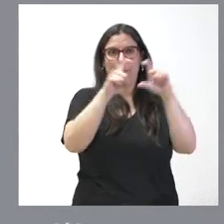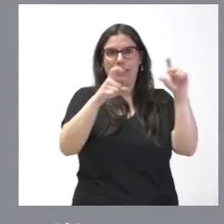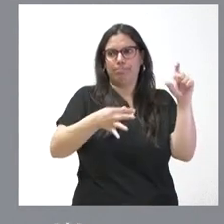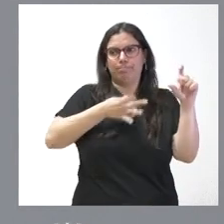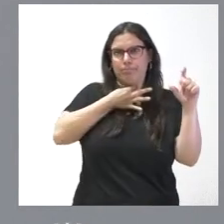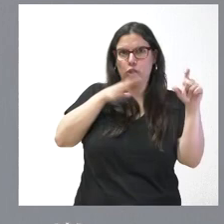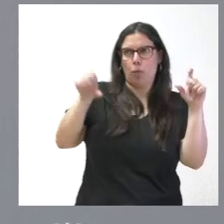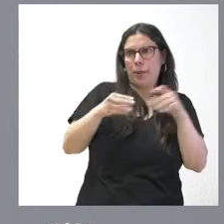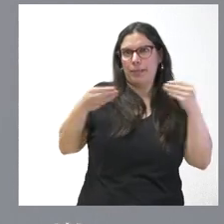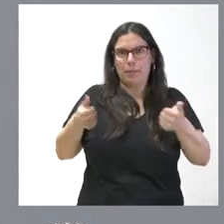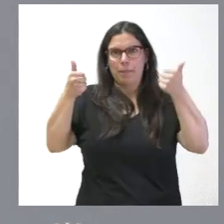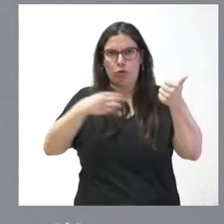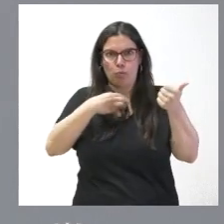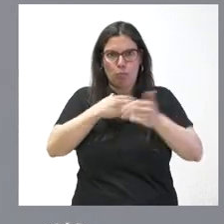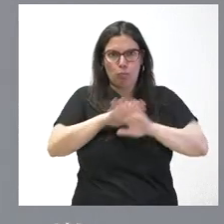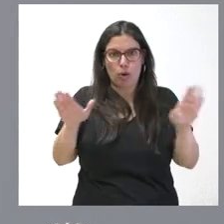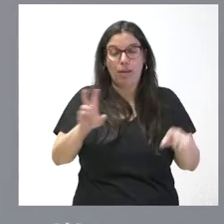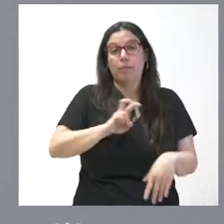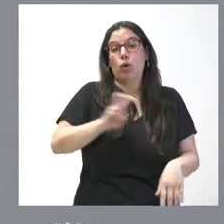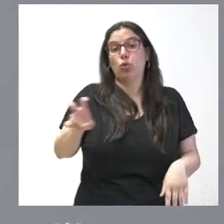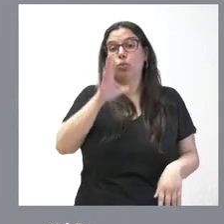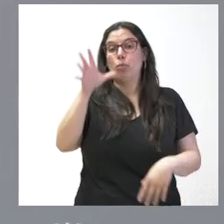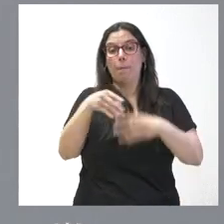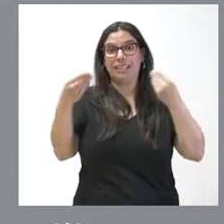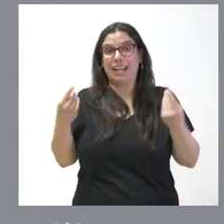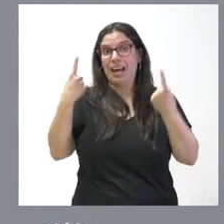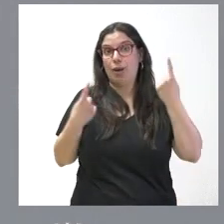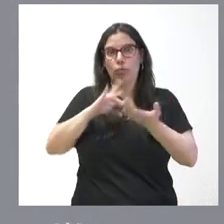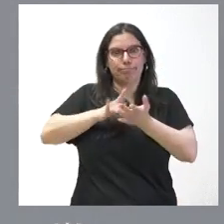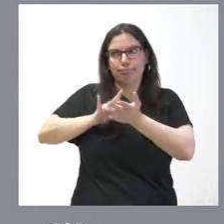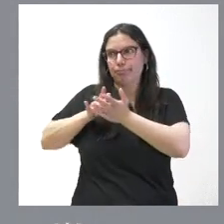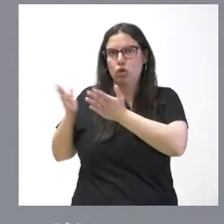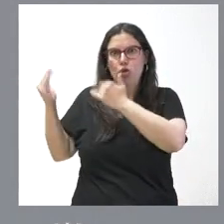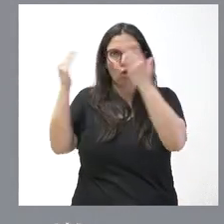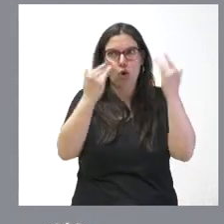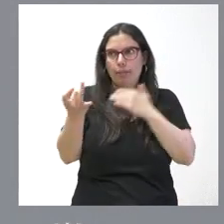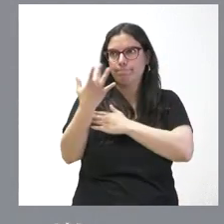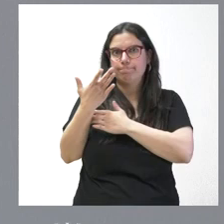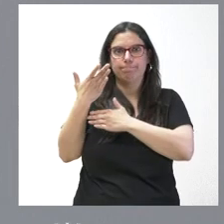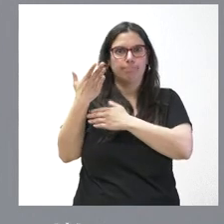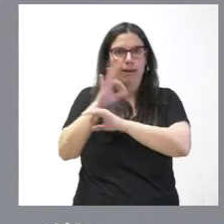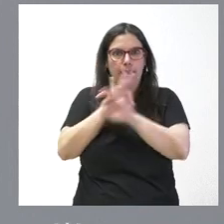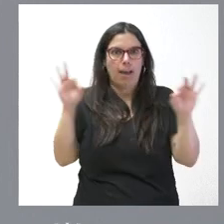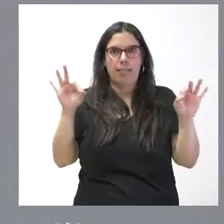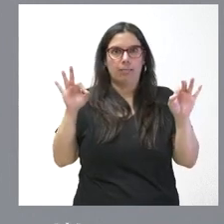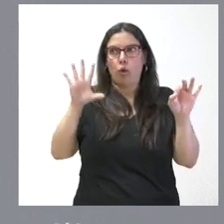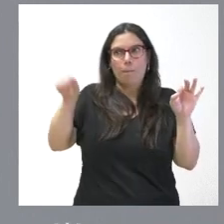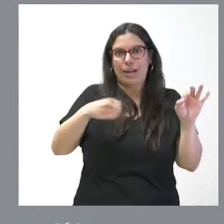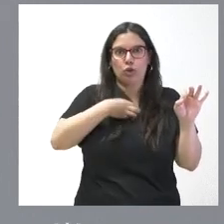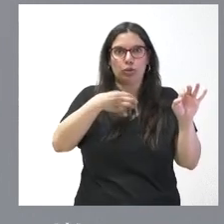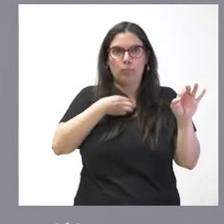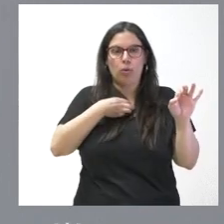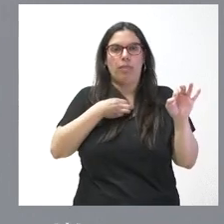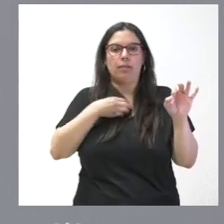ejecución y en algunos es la falta de disponibilidad de algunas materias primas que no están en el mercado en este momento y que ha